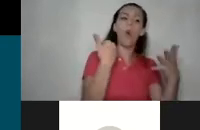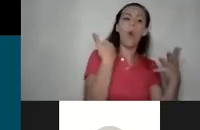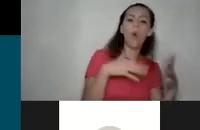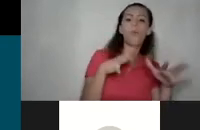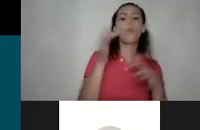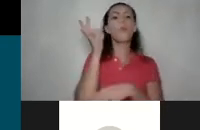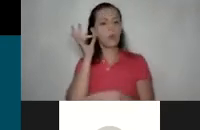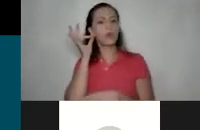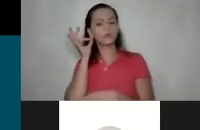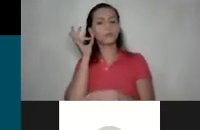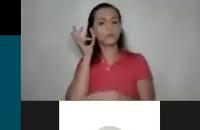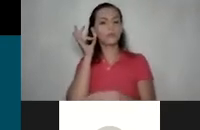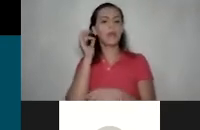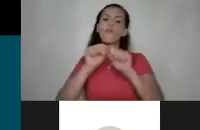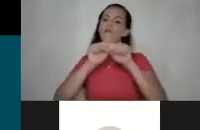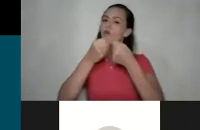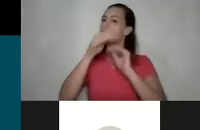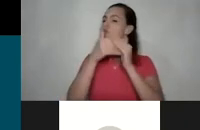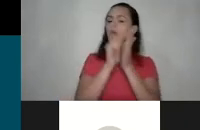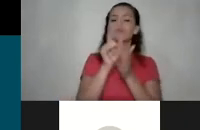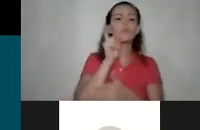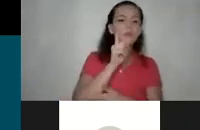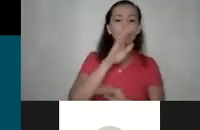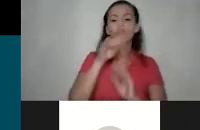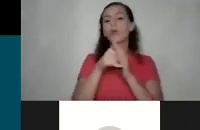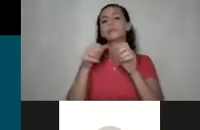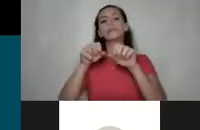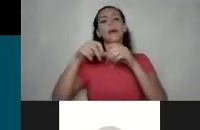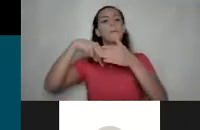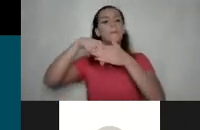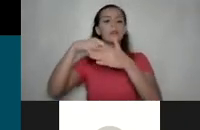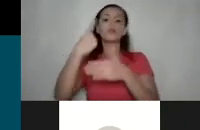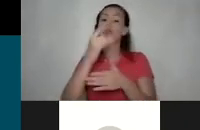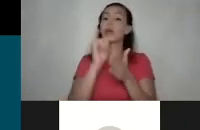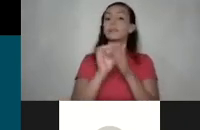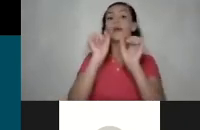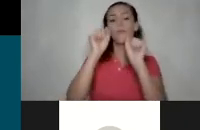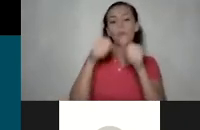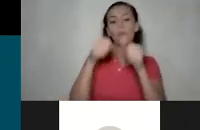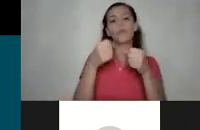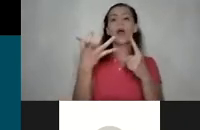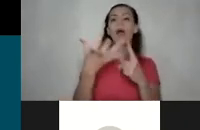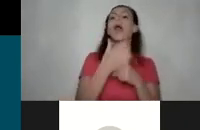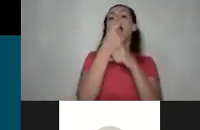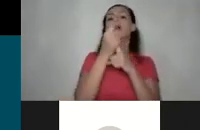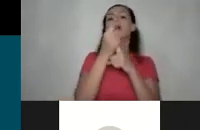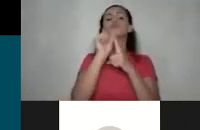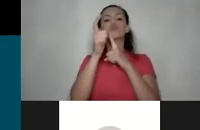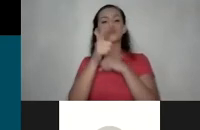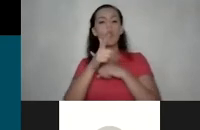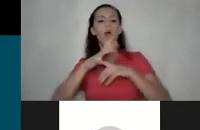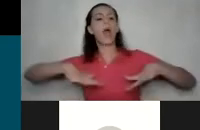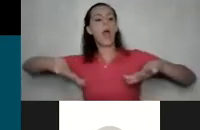romper todos estos mitos todas estas barreras y solo así es que podremos alcanzar sociedades espacios